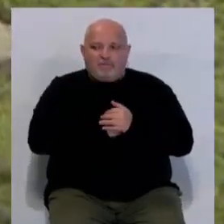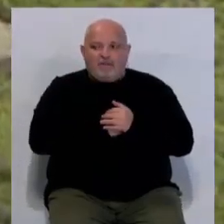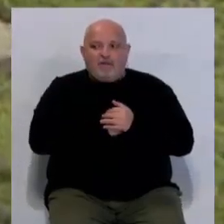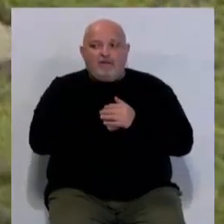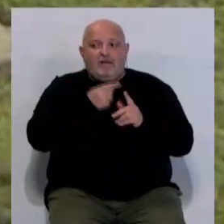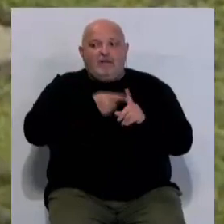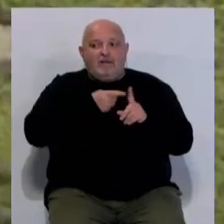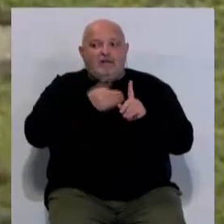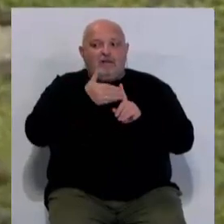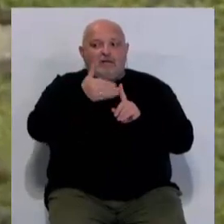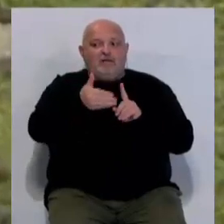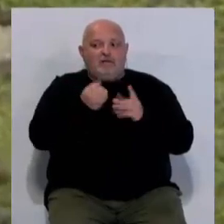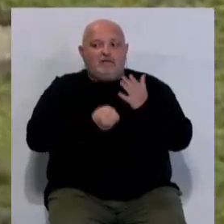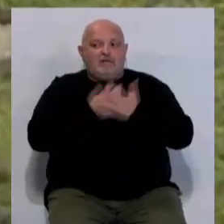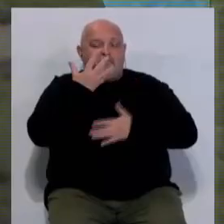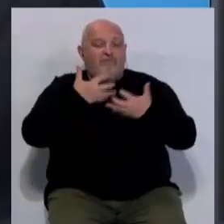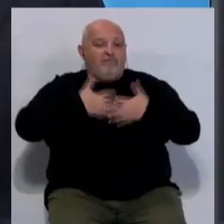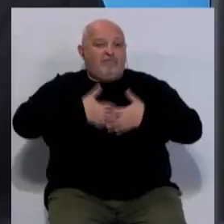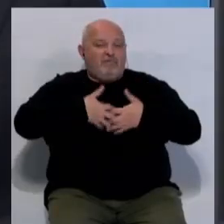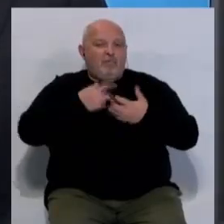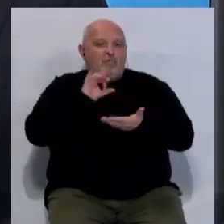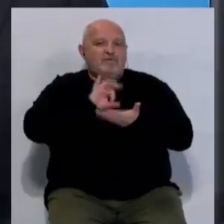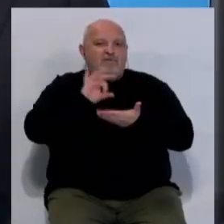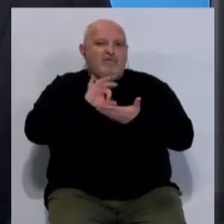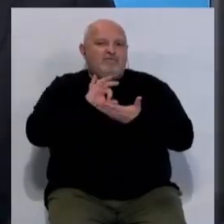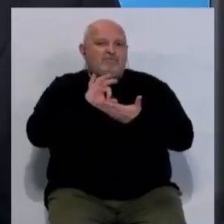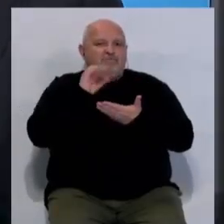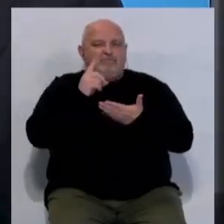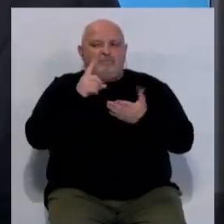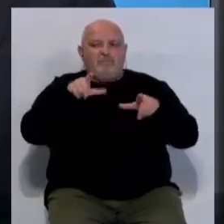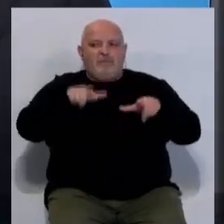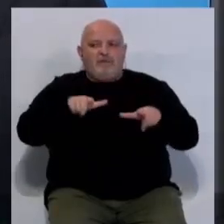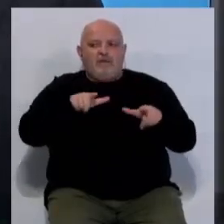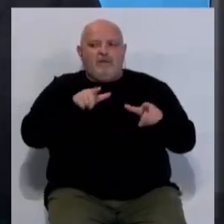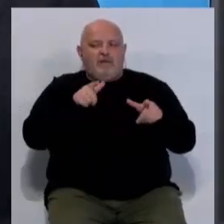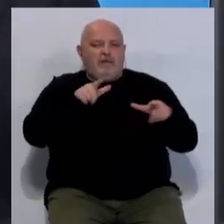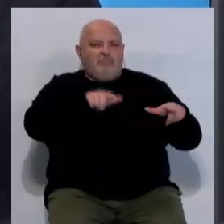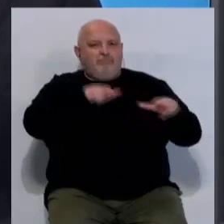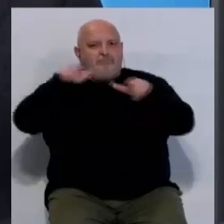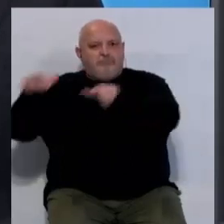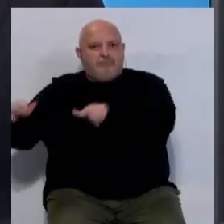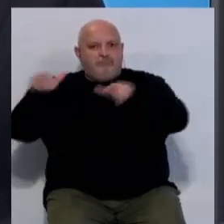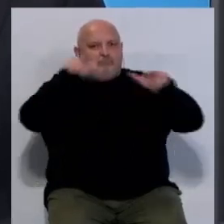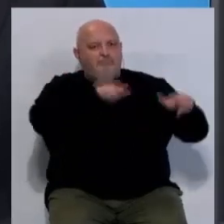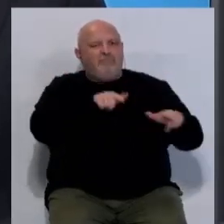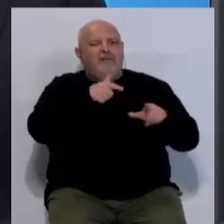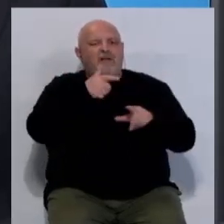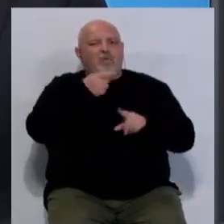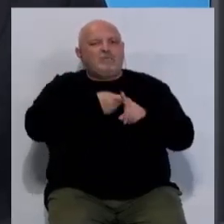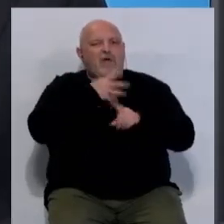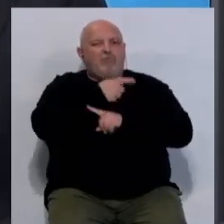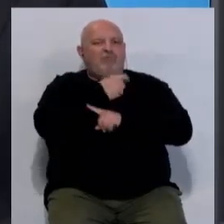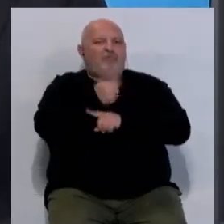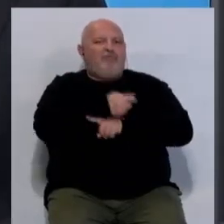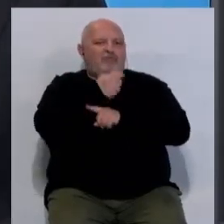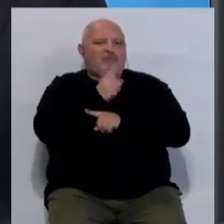aplicación o la puesta en funcionamiento de un servicio de una planta portátil para poder hacer ese tratamiento de